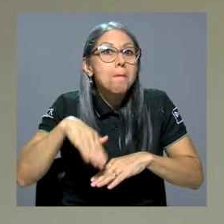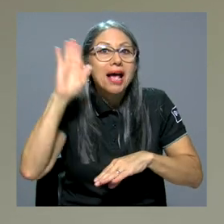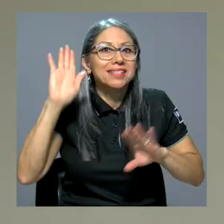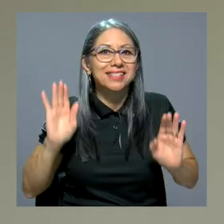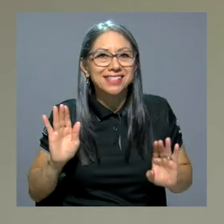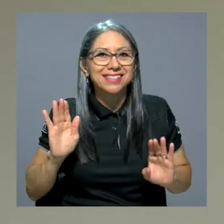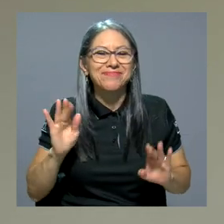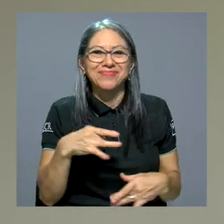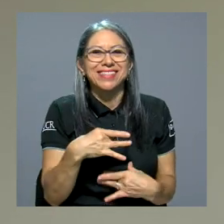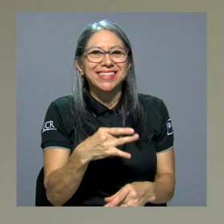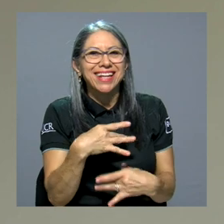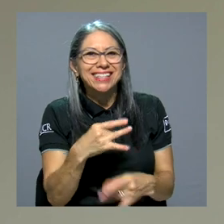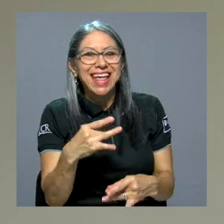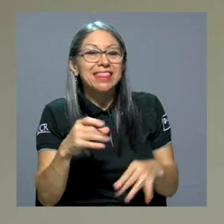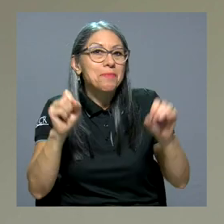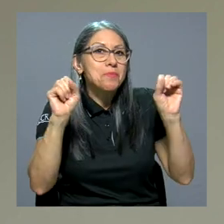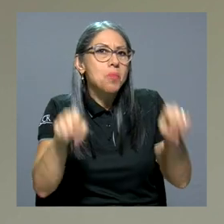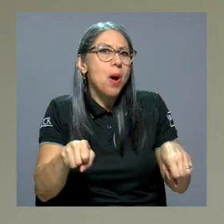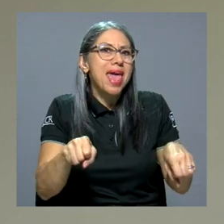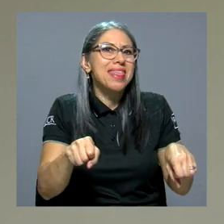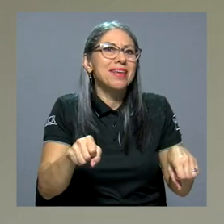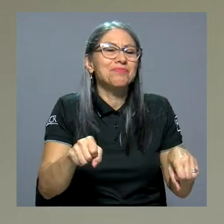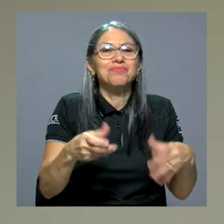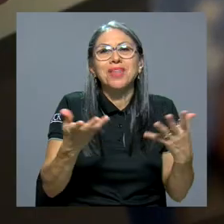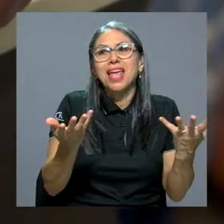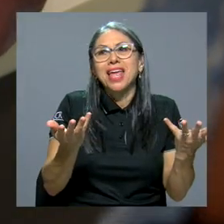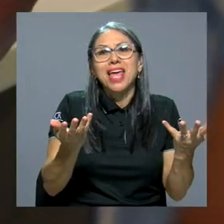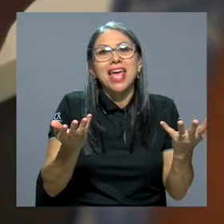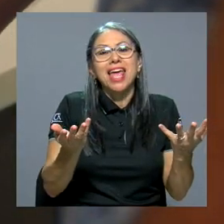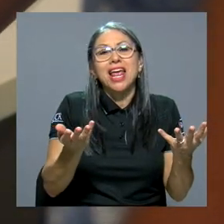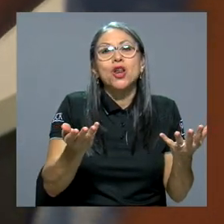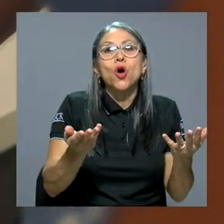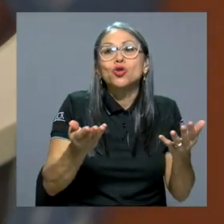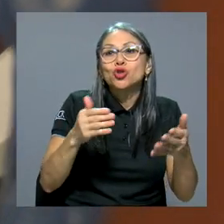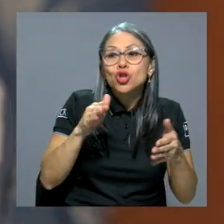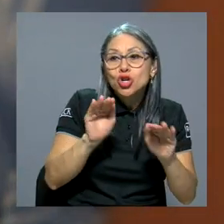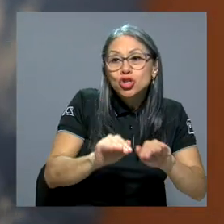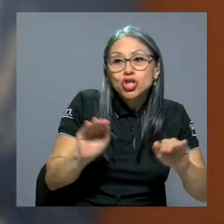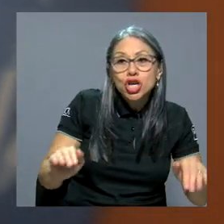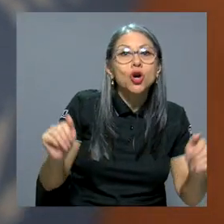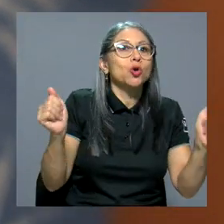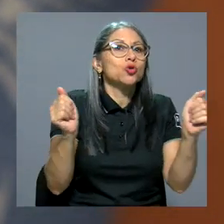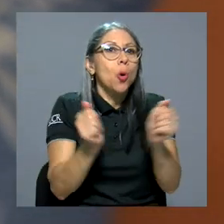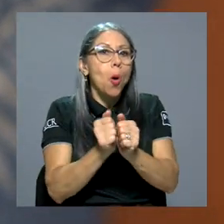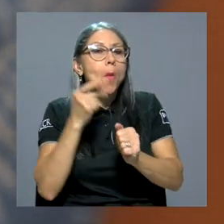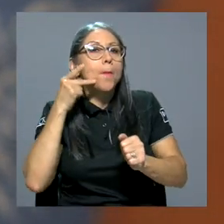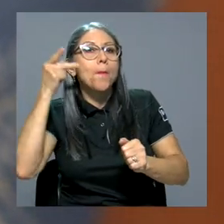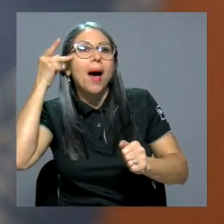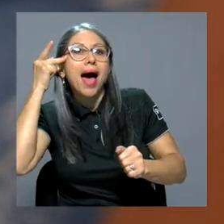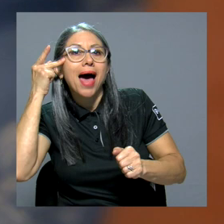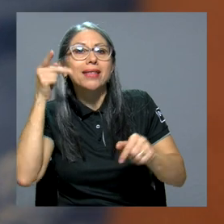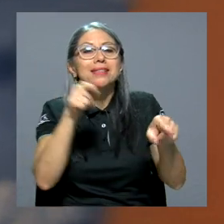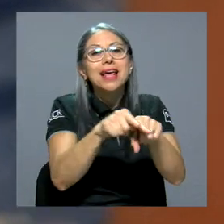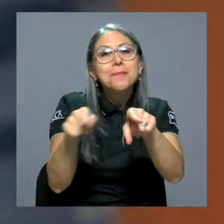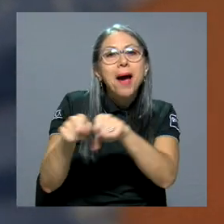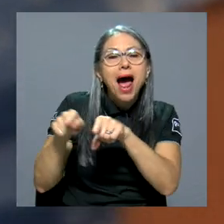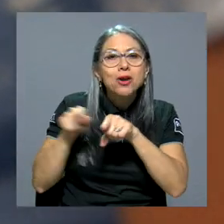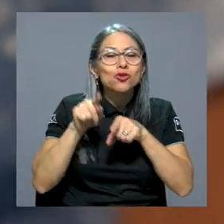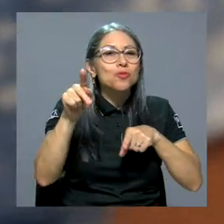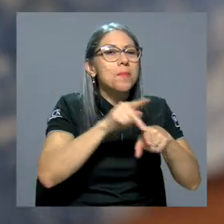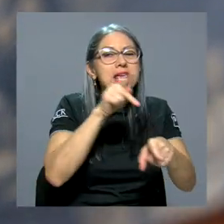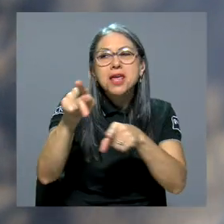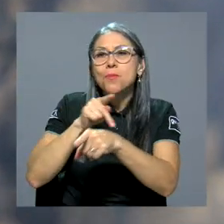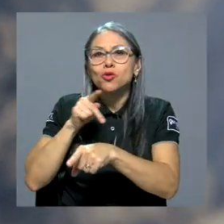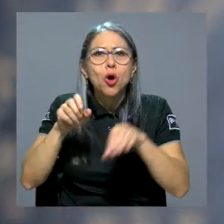Y lo interesante es que se pueden unir chicos y chicas, inclusive con sus papás, con sus hermanos, con sus primos, con sus primas, etc.